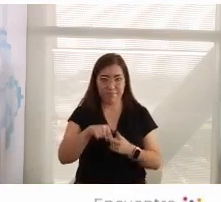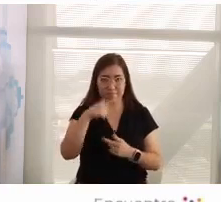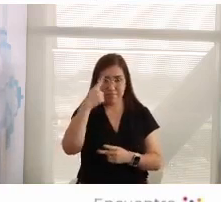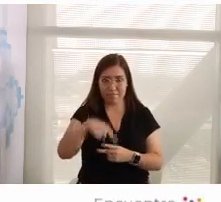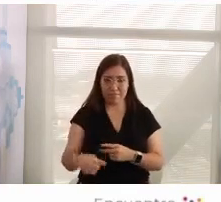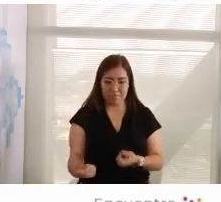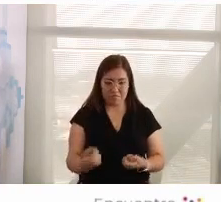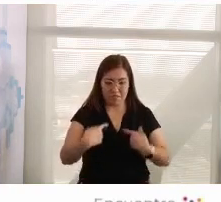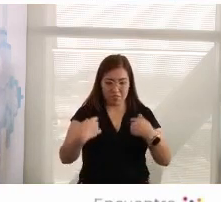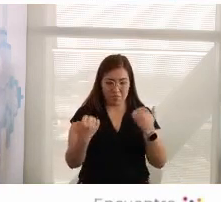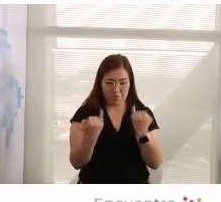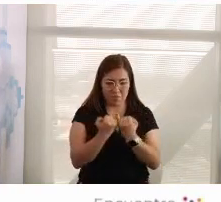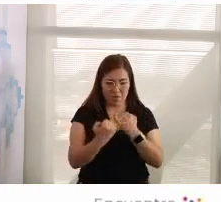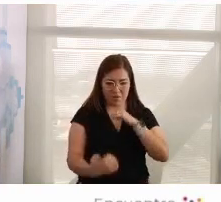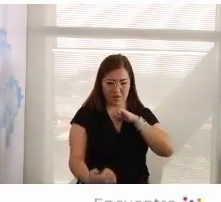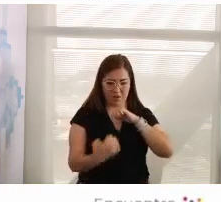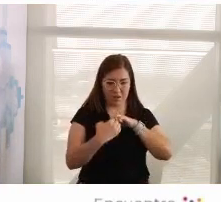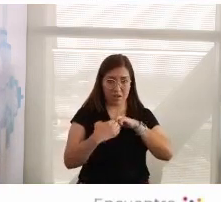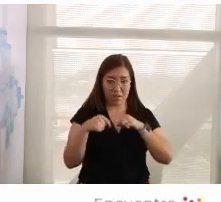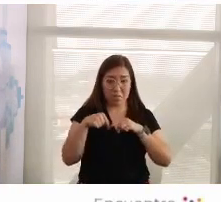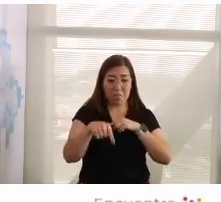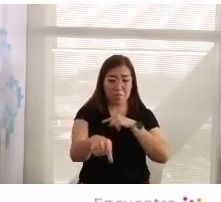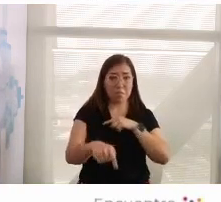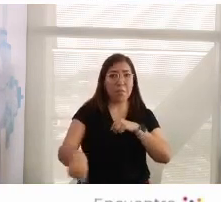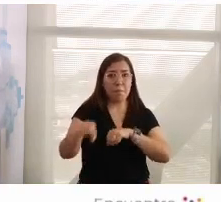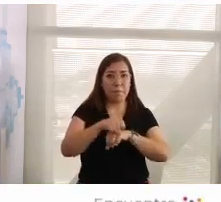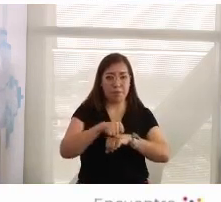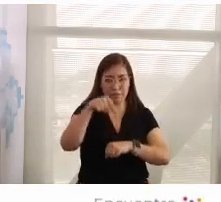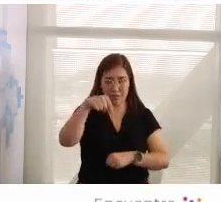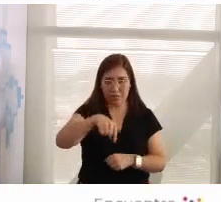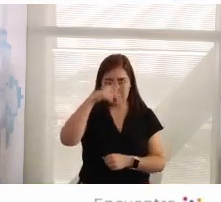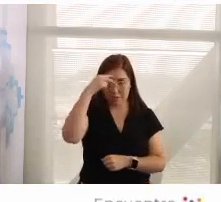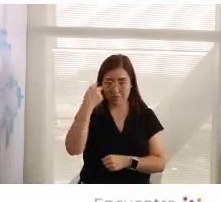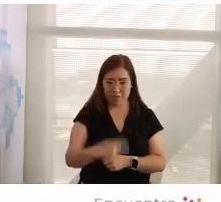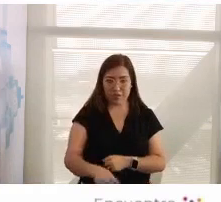autoengaño en los siguientes meses y semanas que corren en nuestro país.